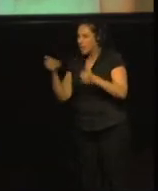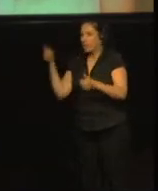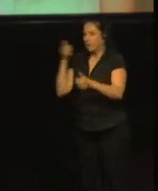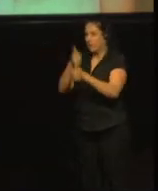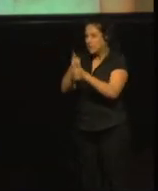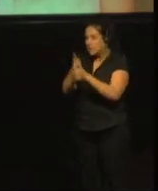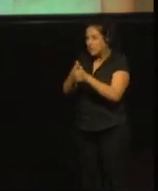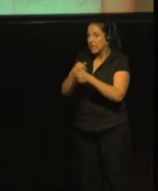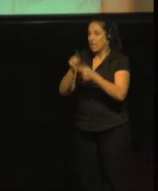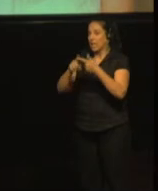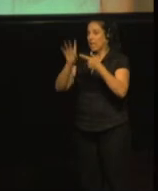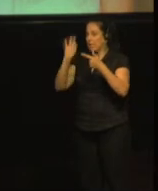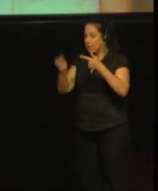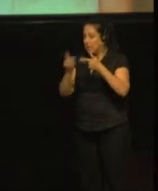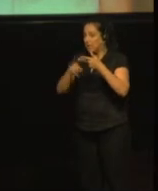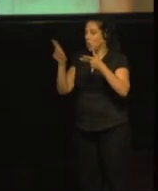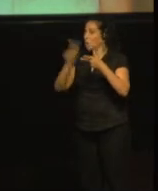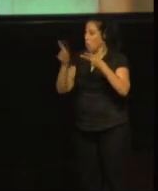no, no sabe.